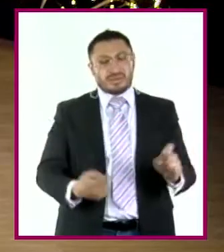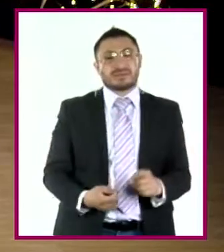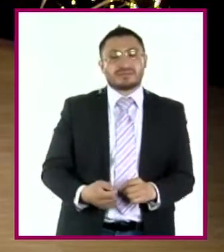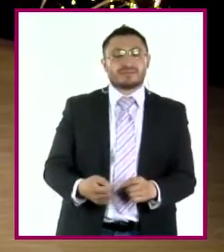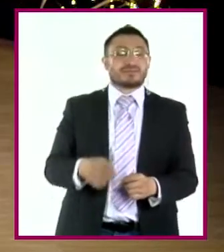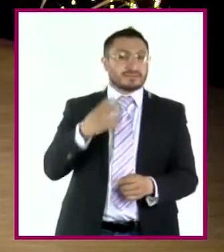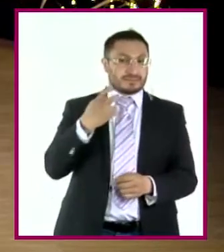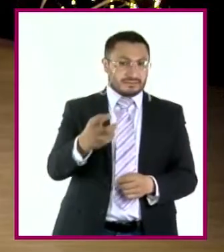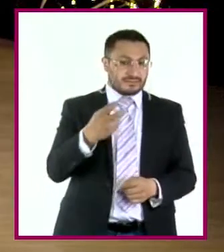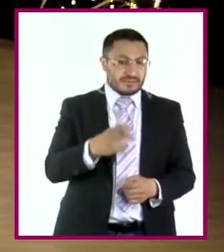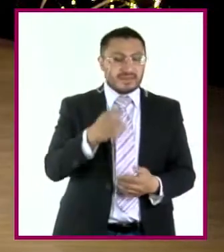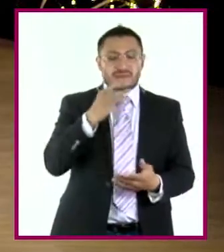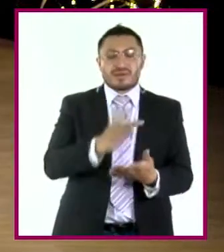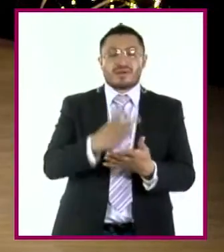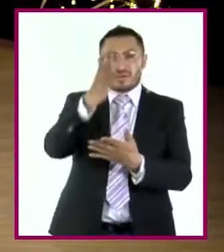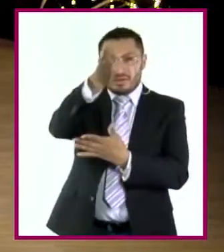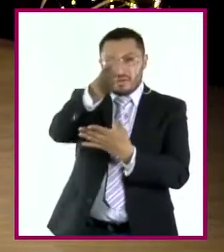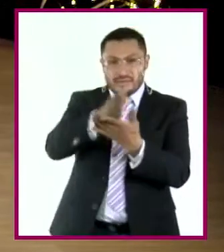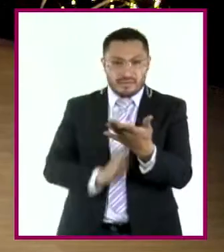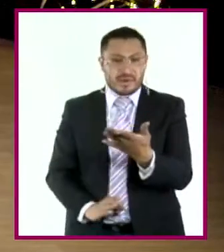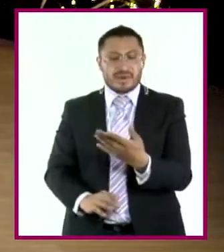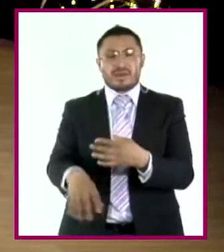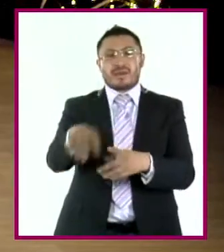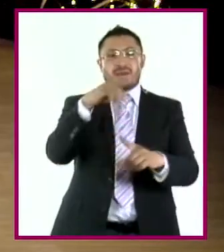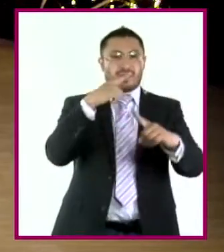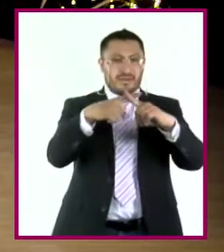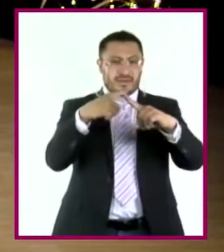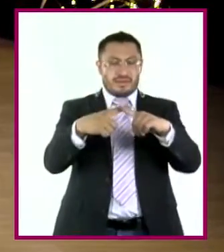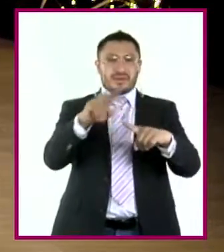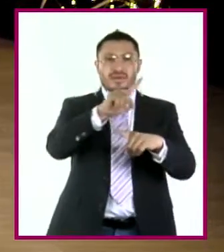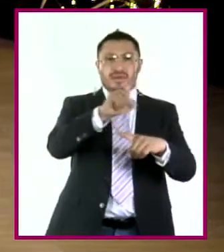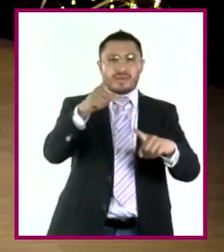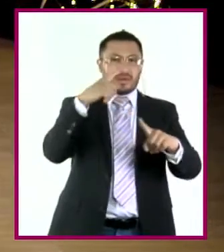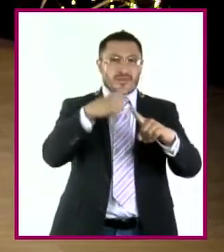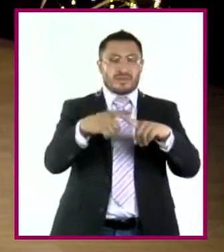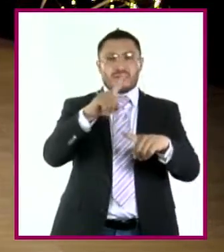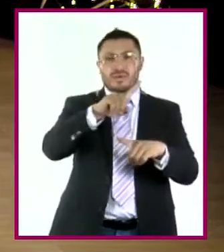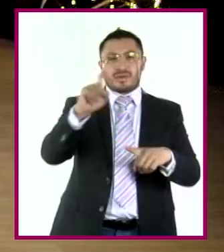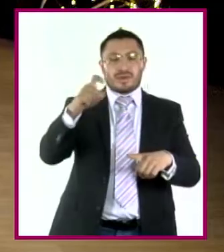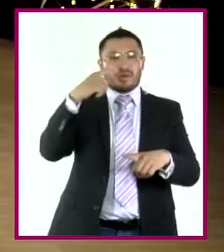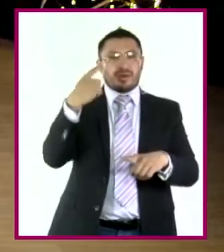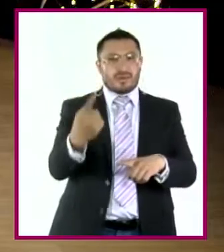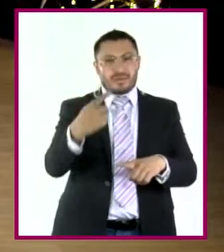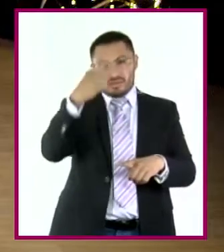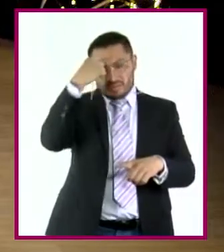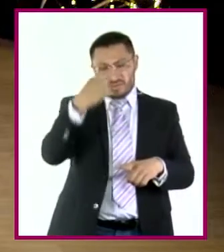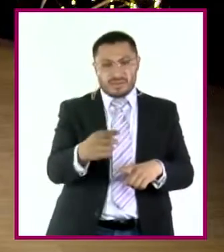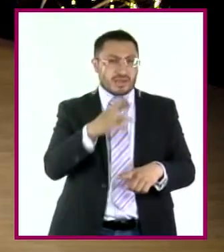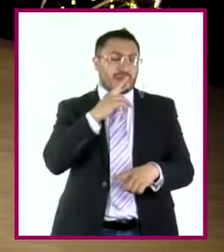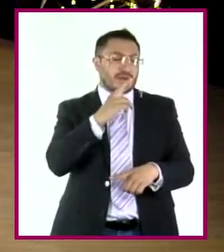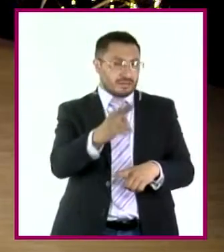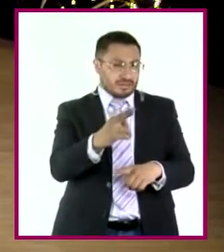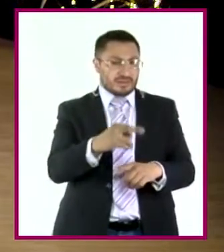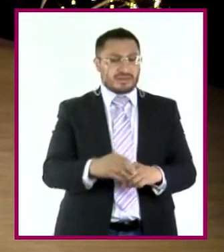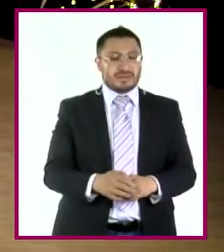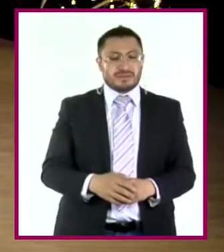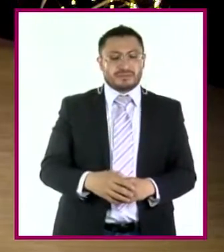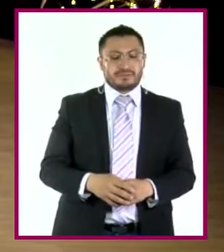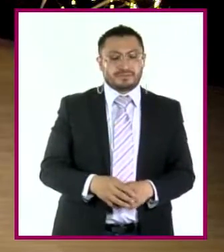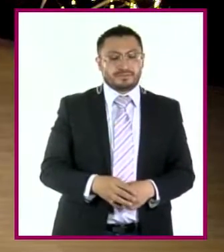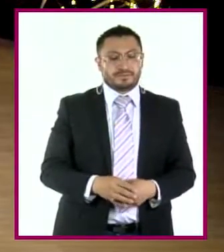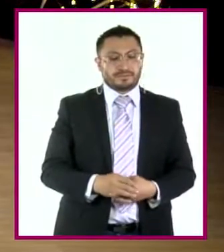necesitamos la mitad del resultado de la multiplicación 100 por 101 para conocer la suma de todos los números